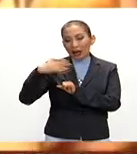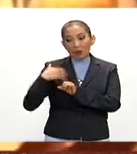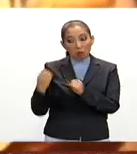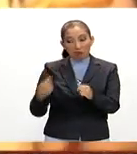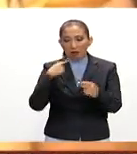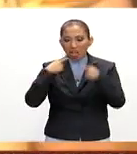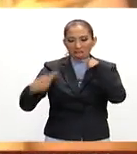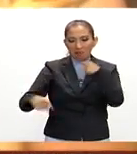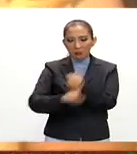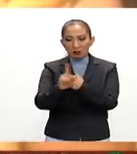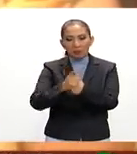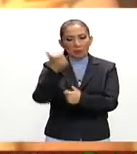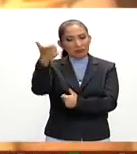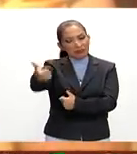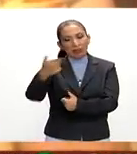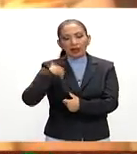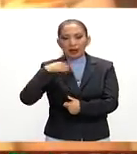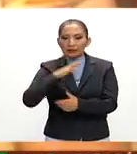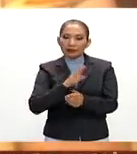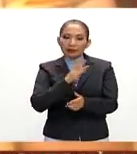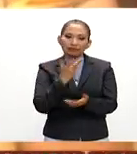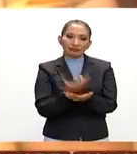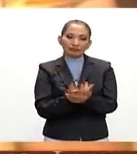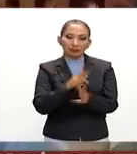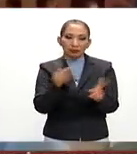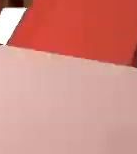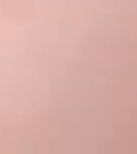fuertes problemas financieros descanse en paz